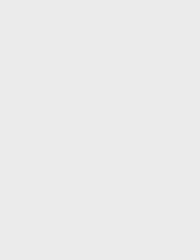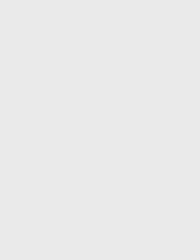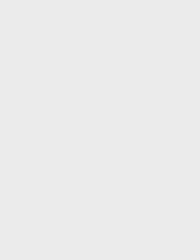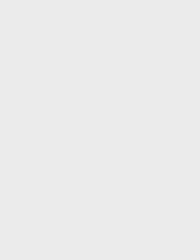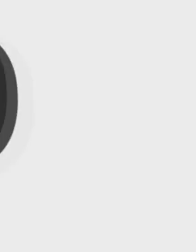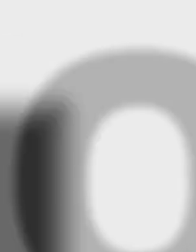Citación,